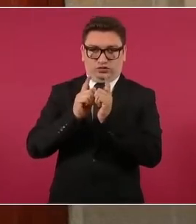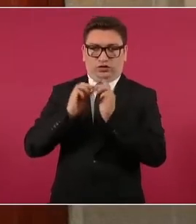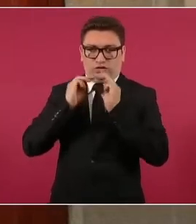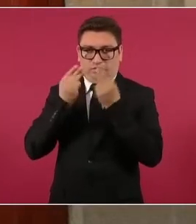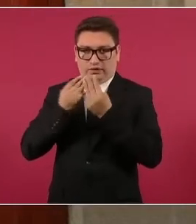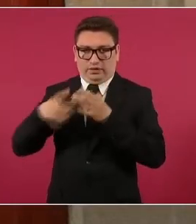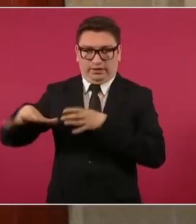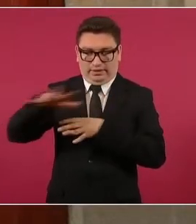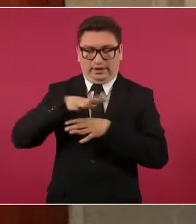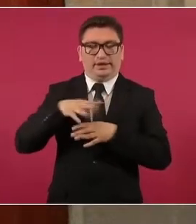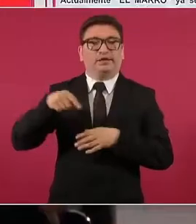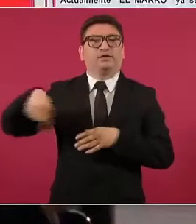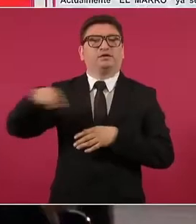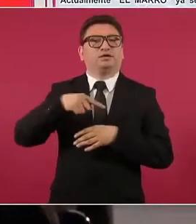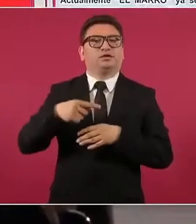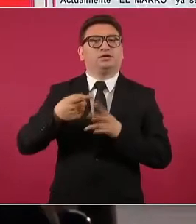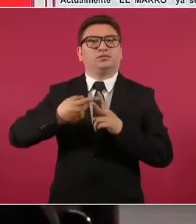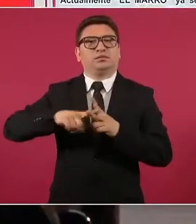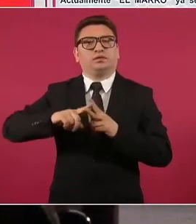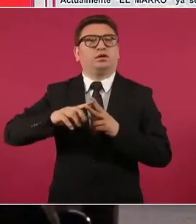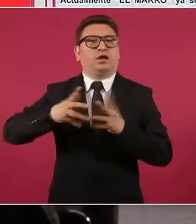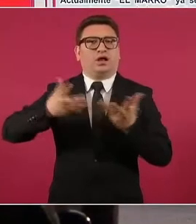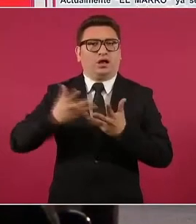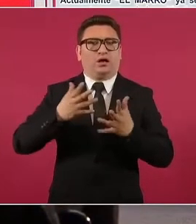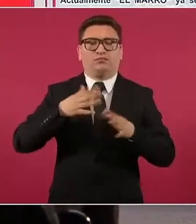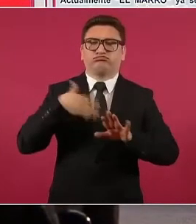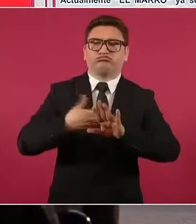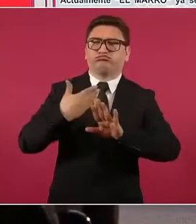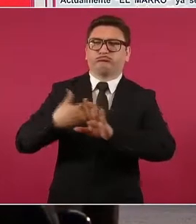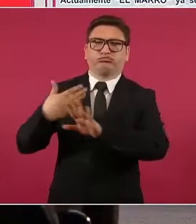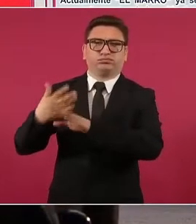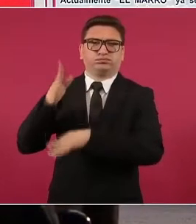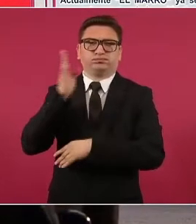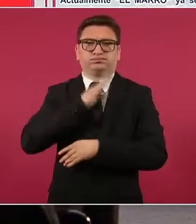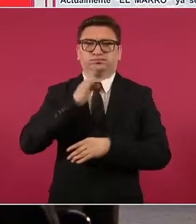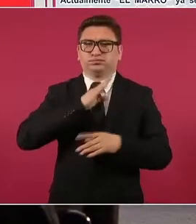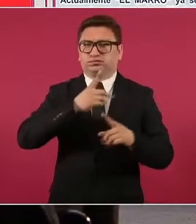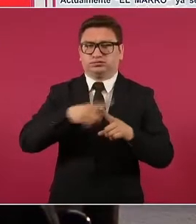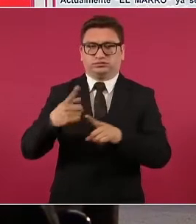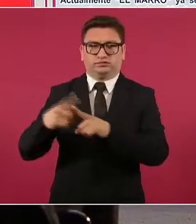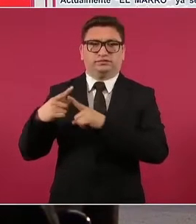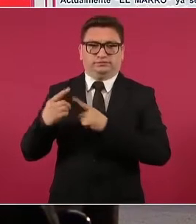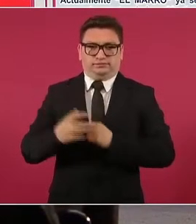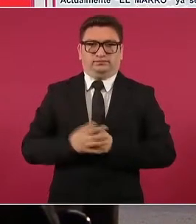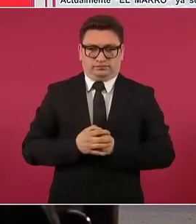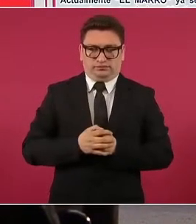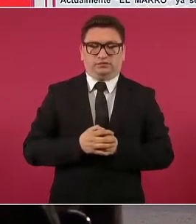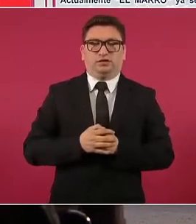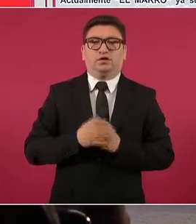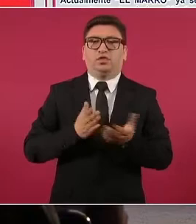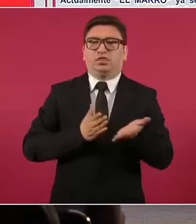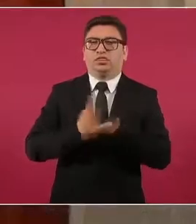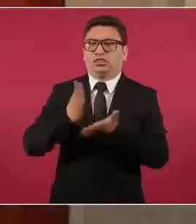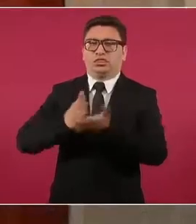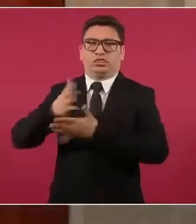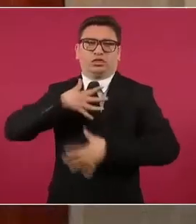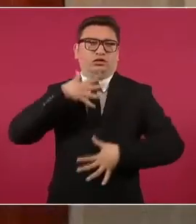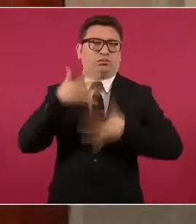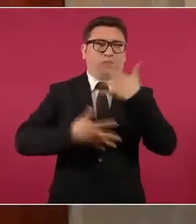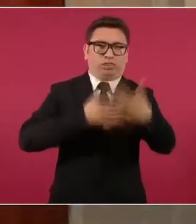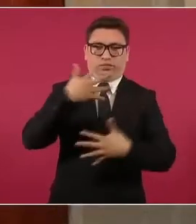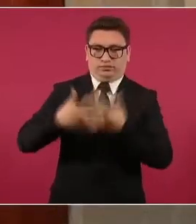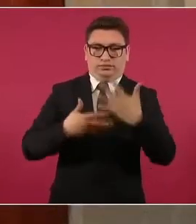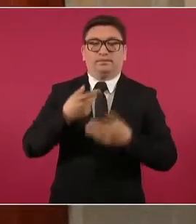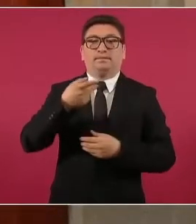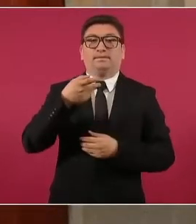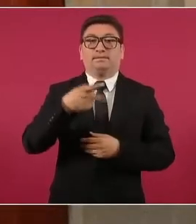organización delictiva cometieron diferentes actos de sabotaje y de violencia, pero